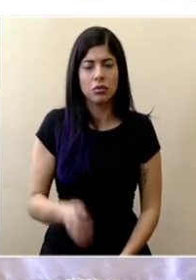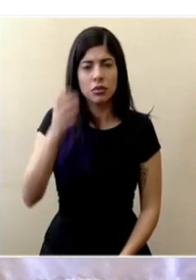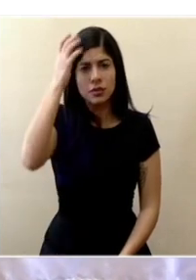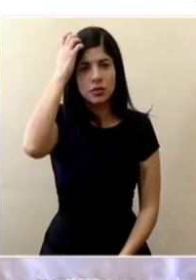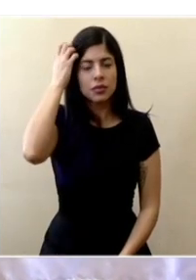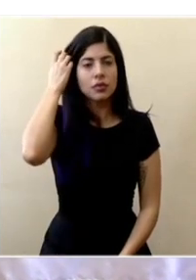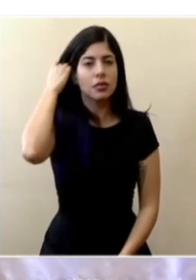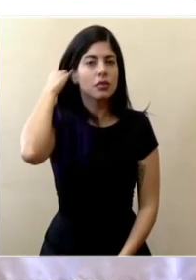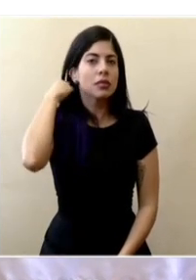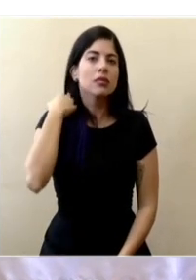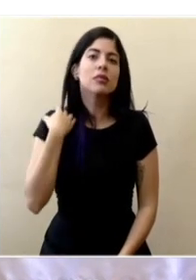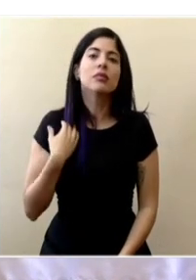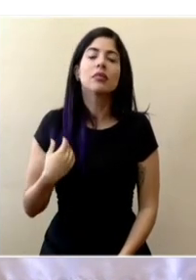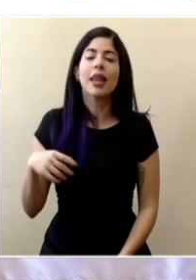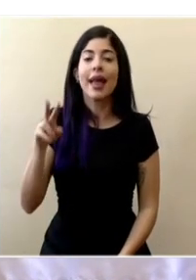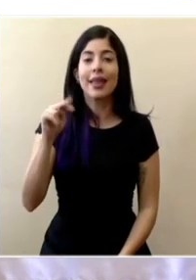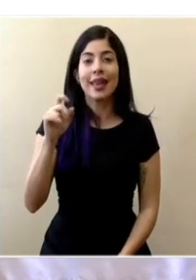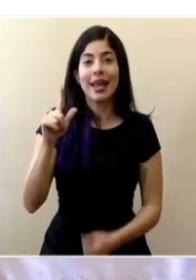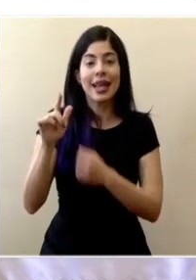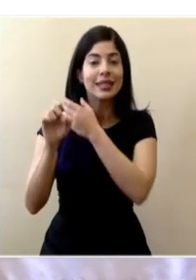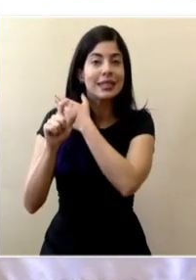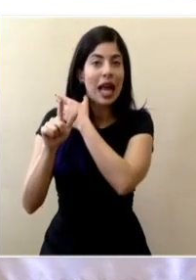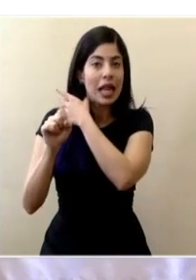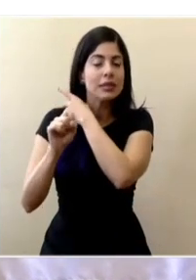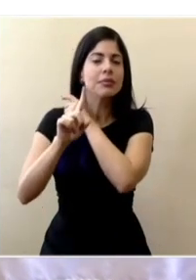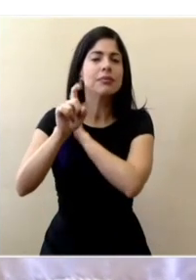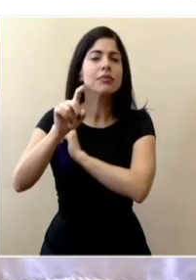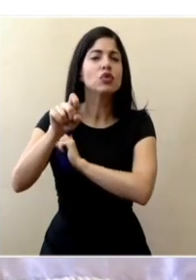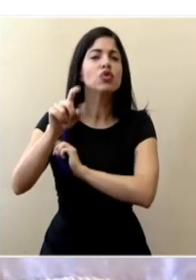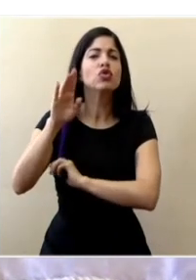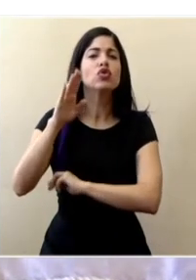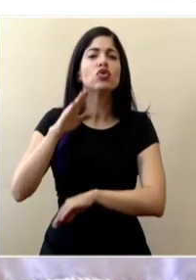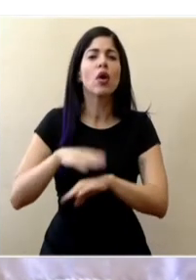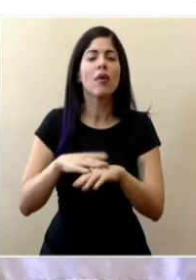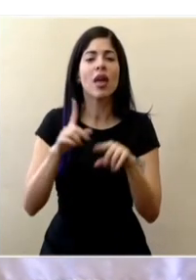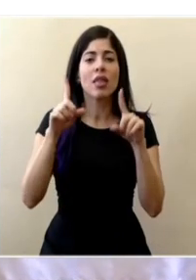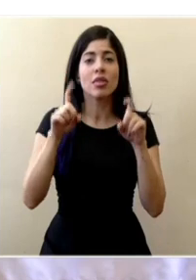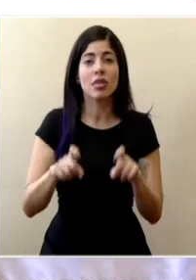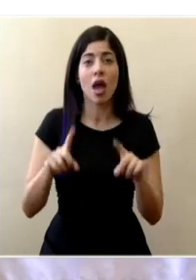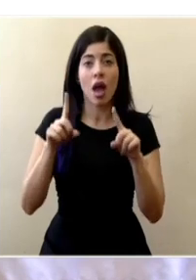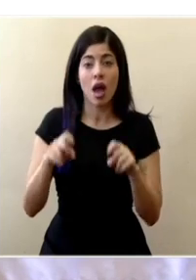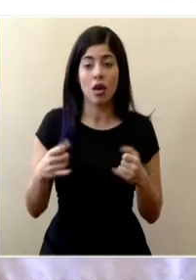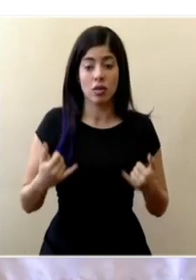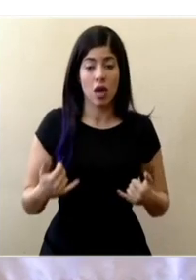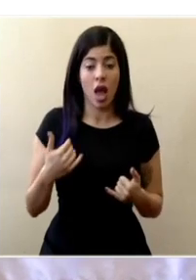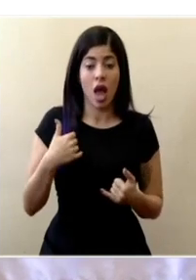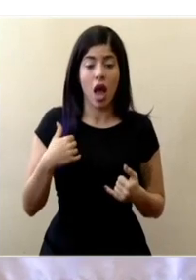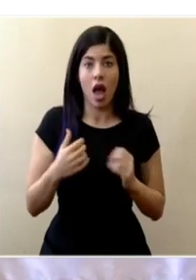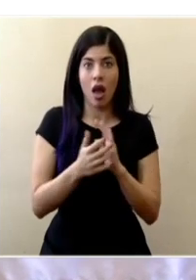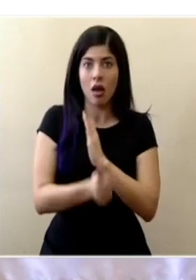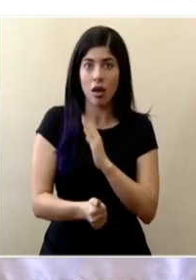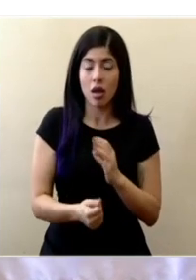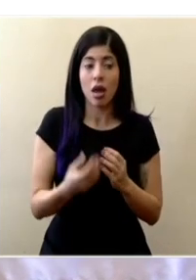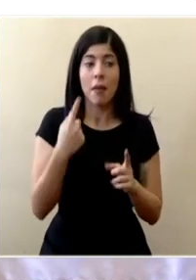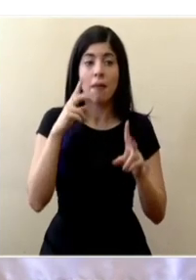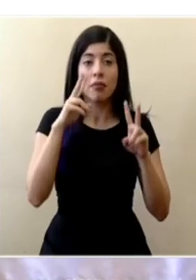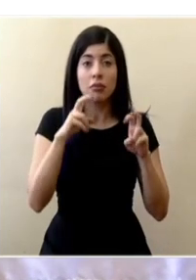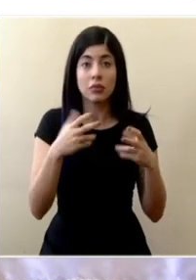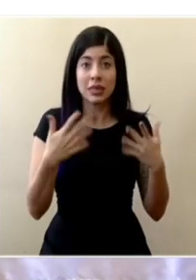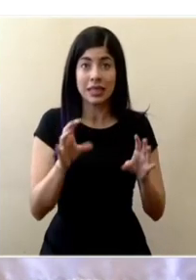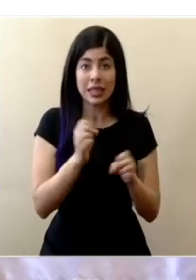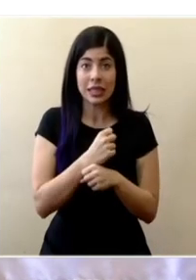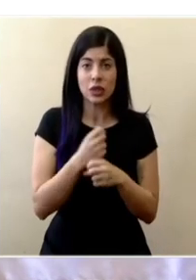Don Daniel Salas nos hacen varias preguntas sobre la capacidad diagnóstica que estamos teniendo y la cantidad de pruebas que hemos